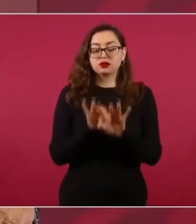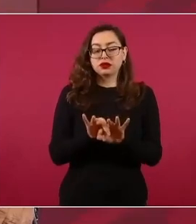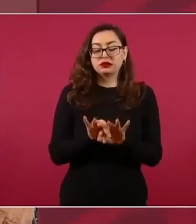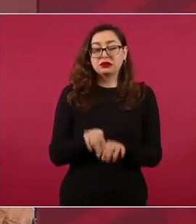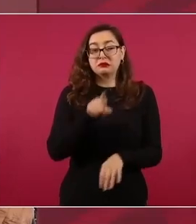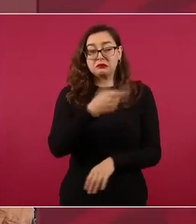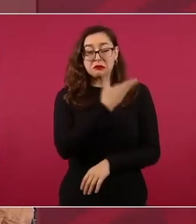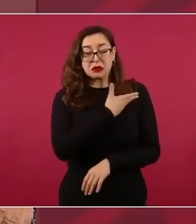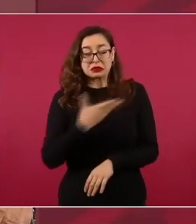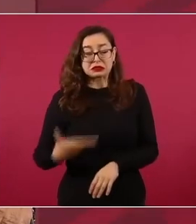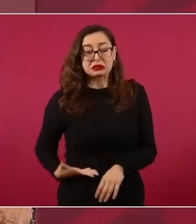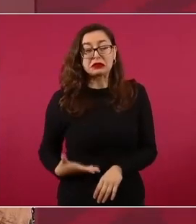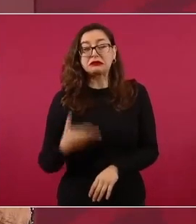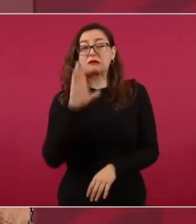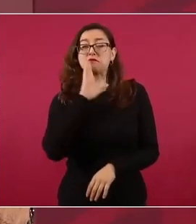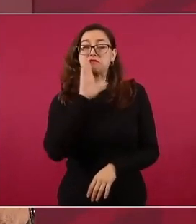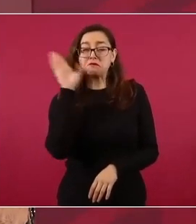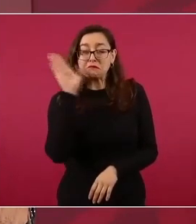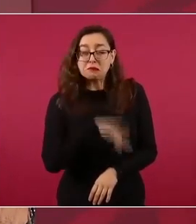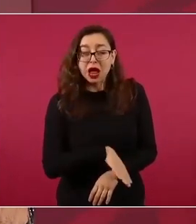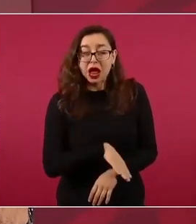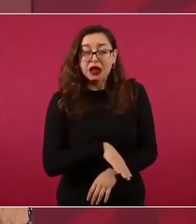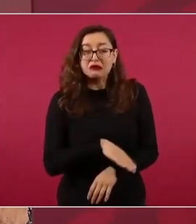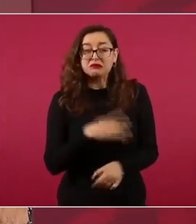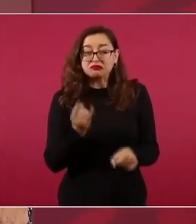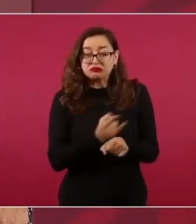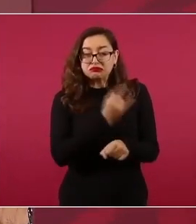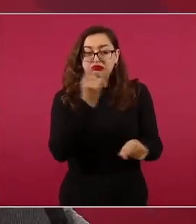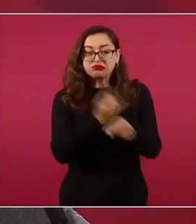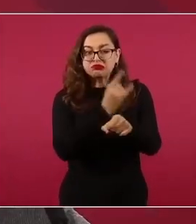eso no existía.